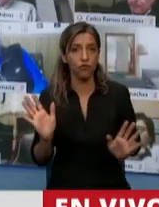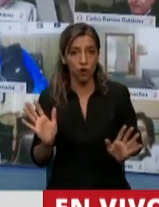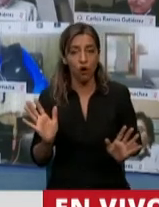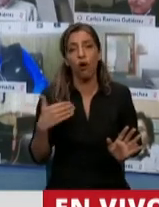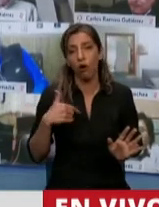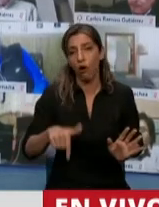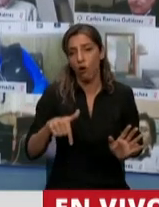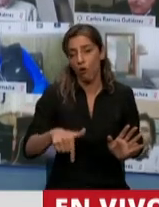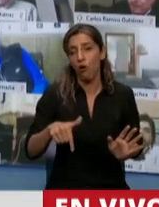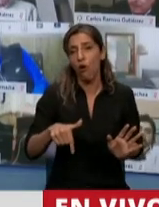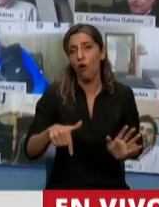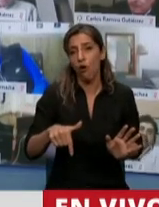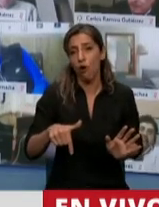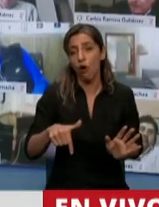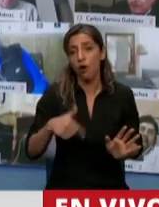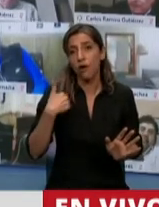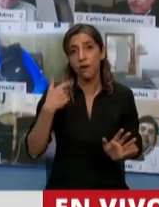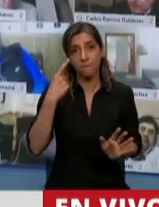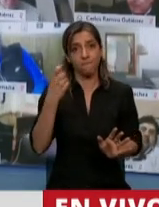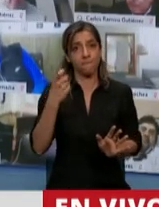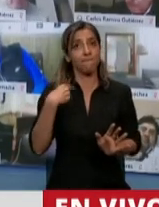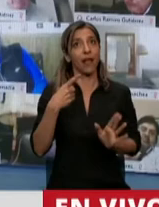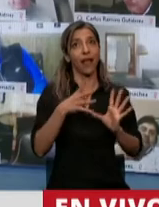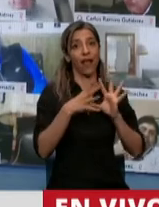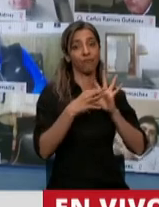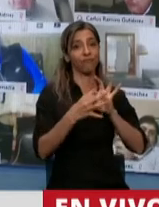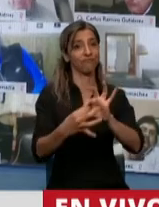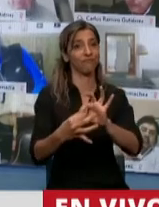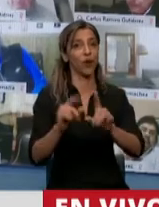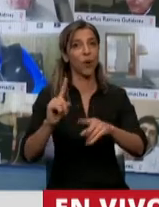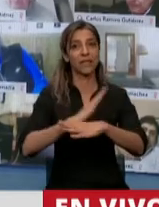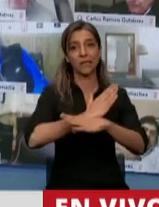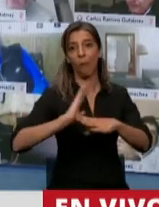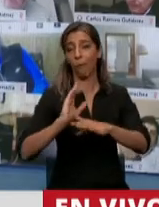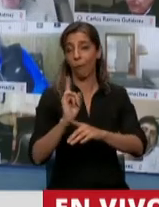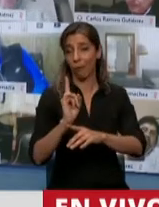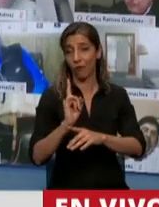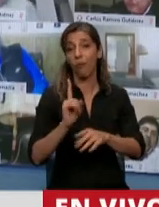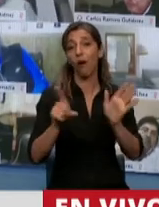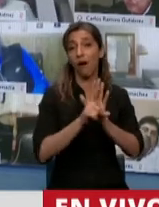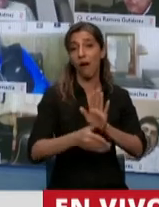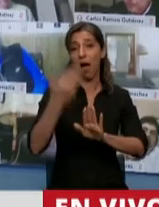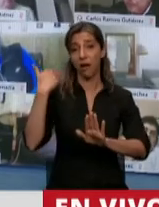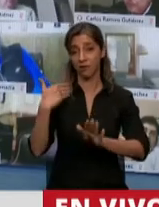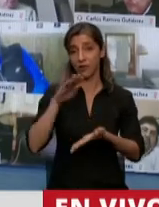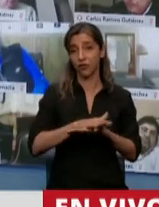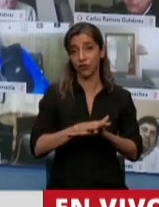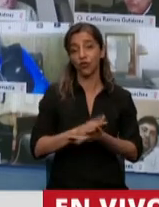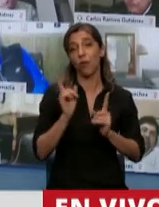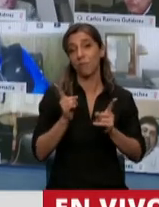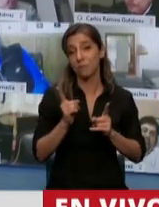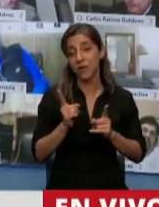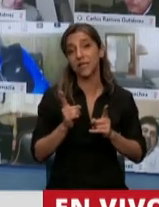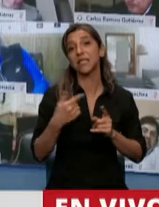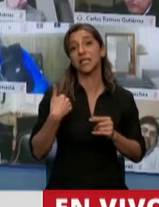una concatenación de hechos, las dos leyes que sancionamos en la sesión anterior, que tienen que ver con la extensión de nuestra plataforma,